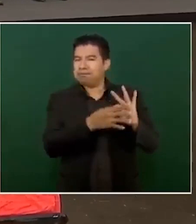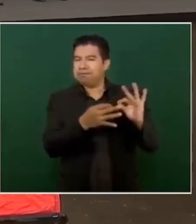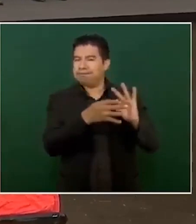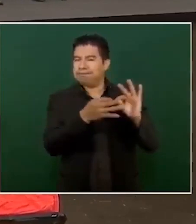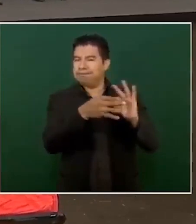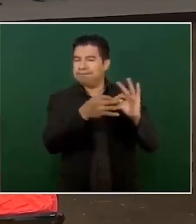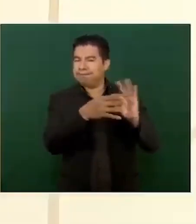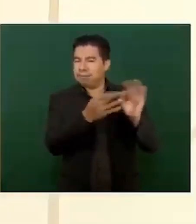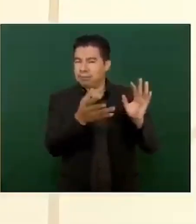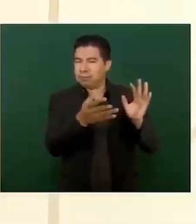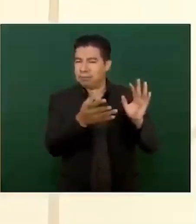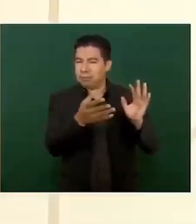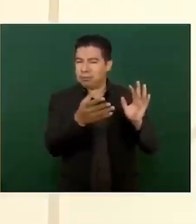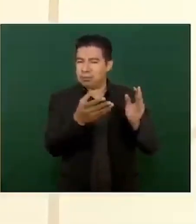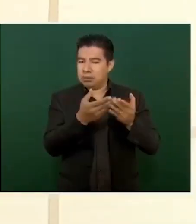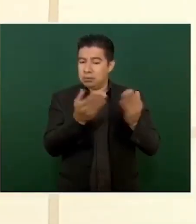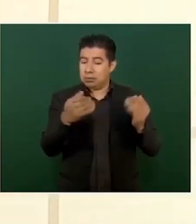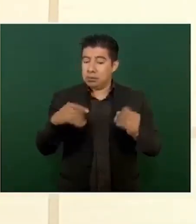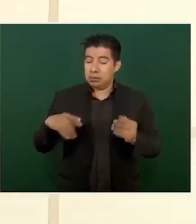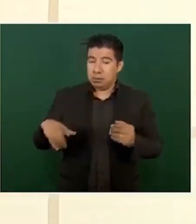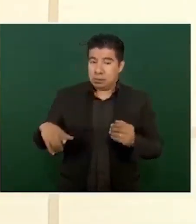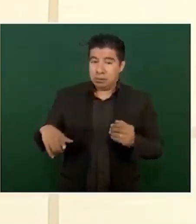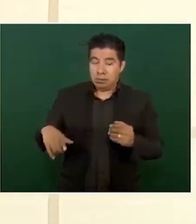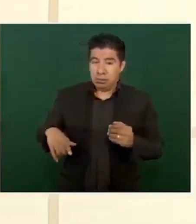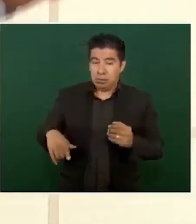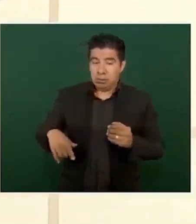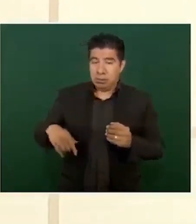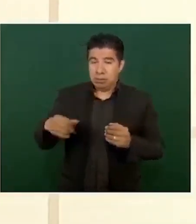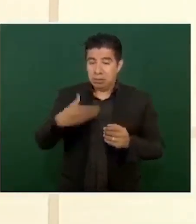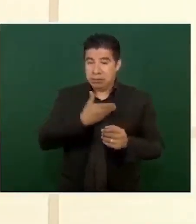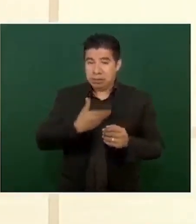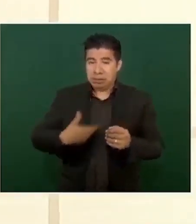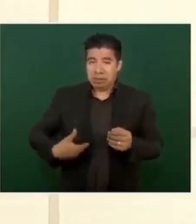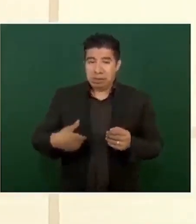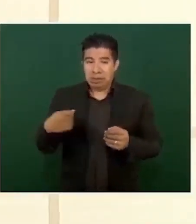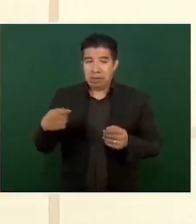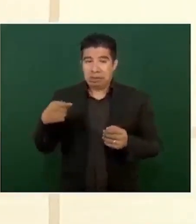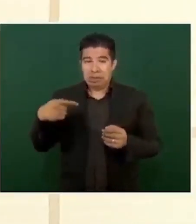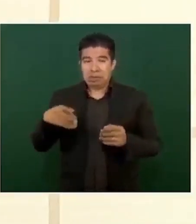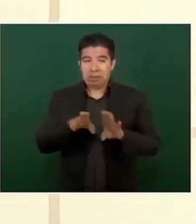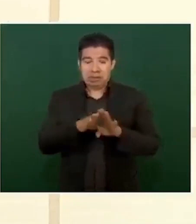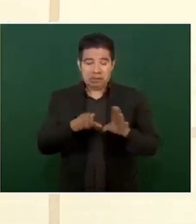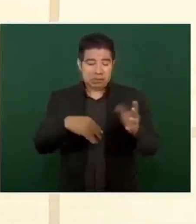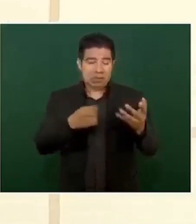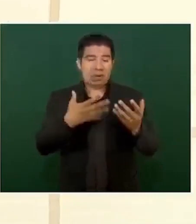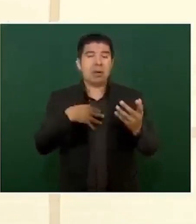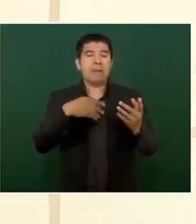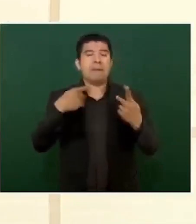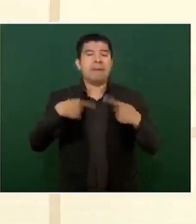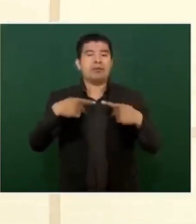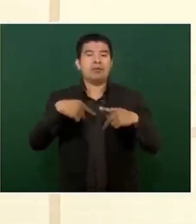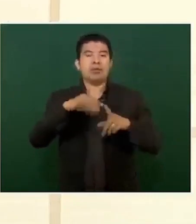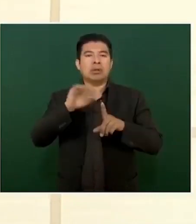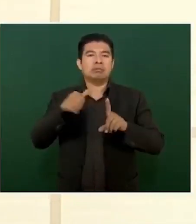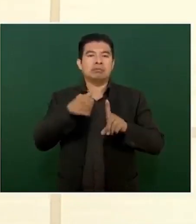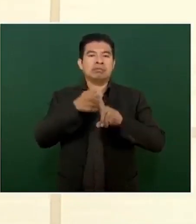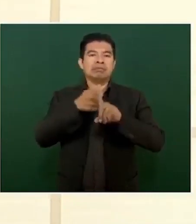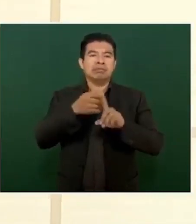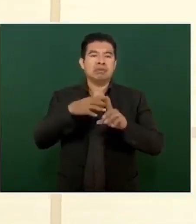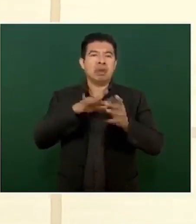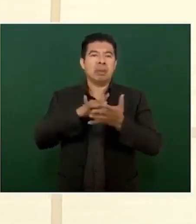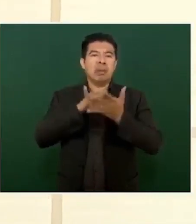El presidente De México No sería respaldado Por los ciudadanos